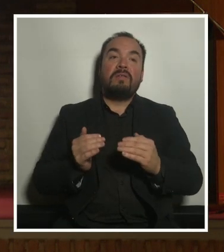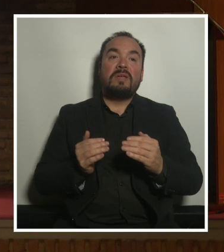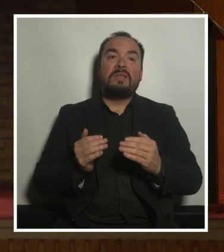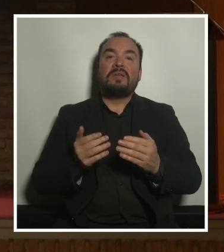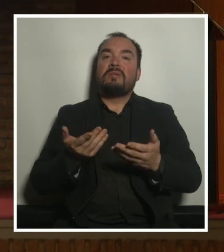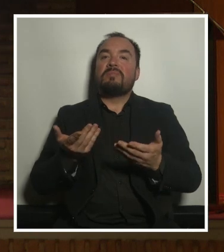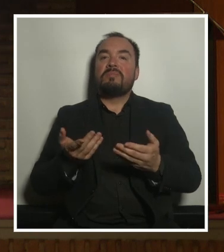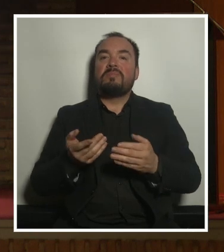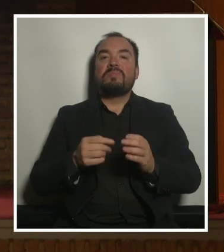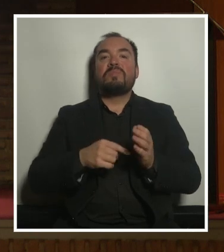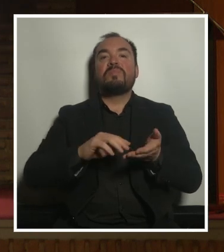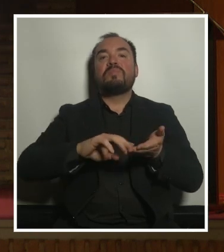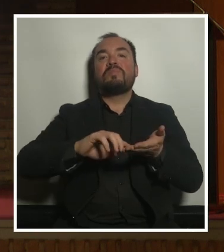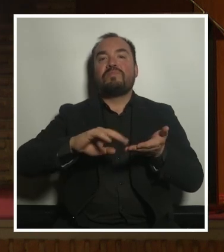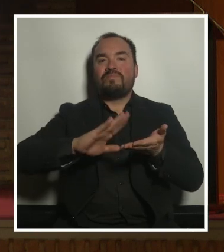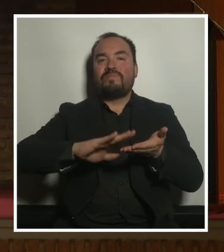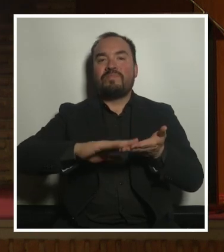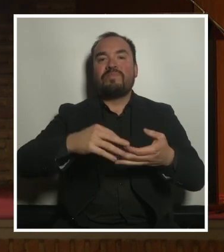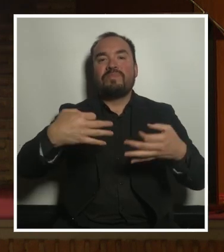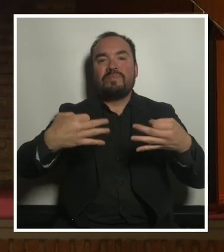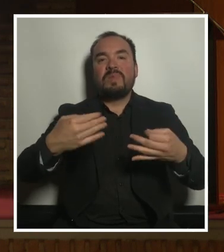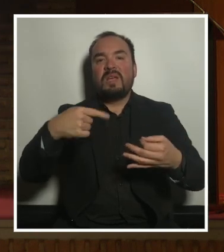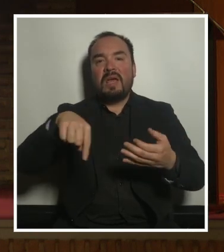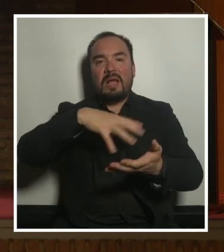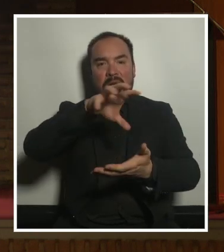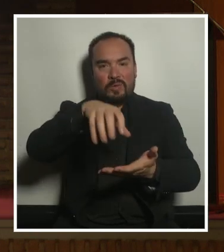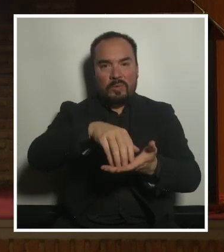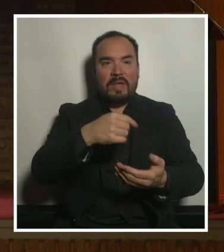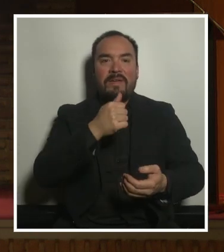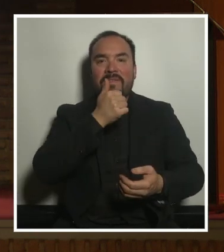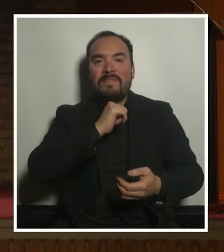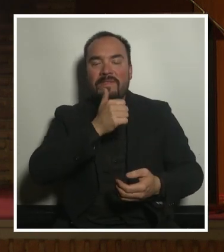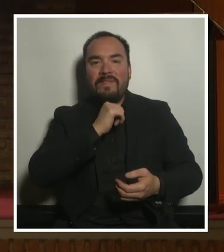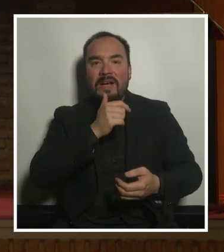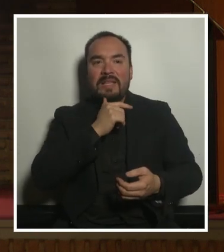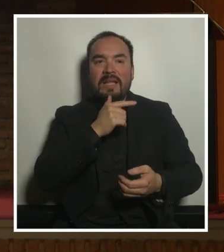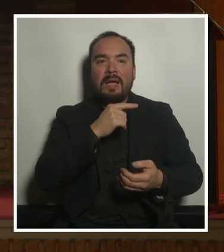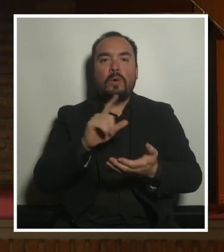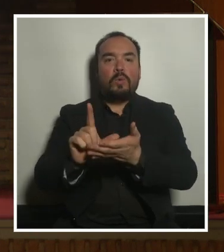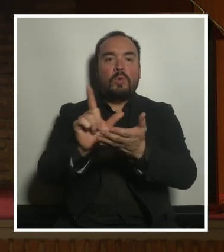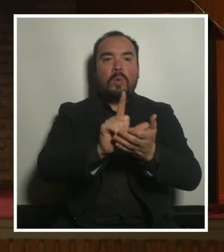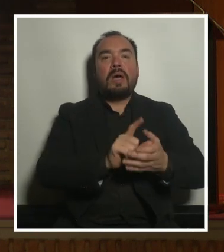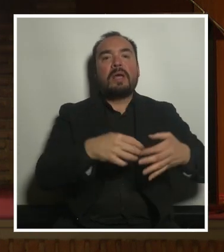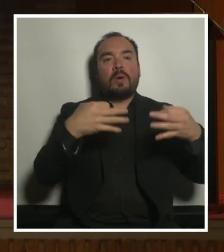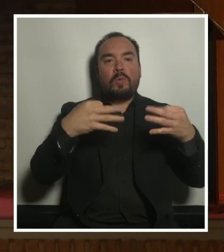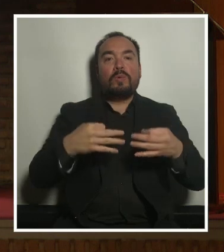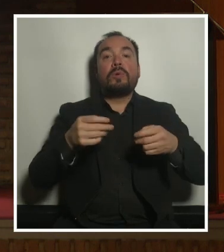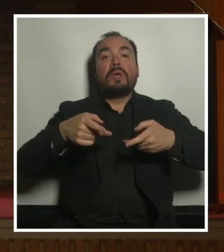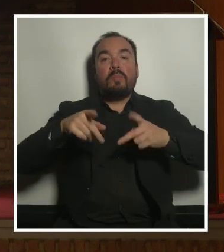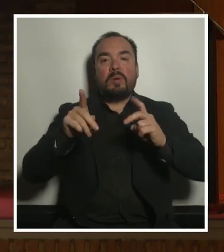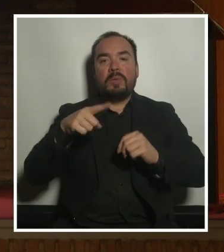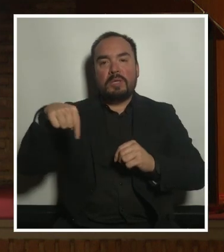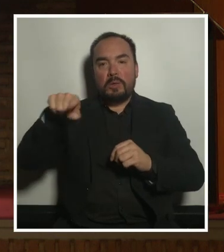proporcionen un soporte físico adecuado para todas las actividades de cuidados que realizamos.